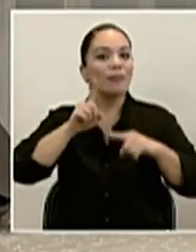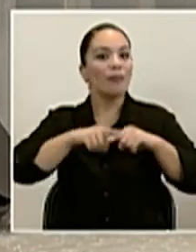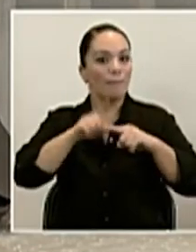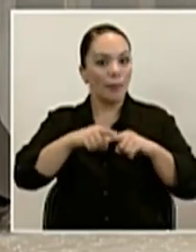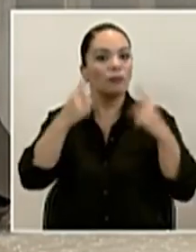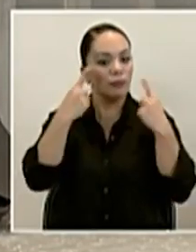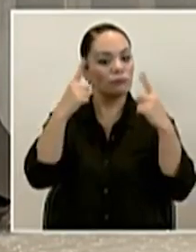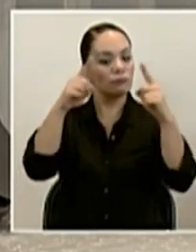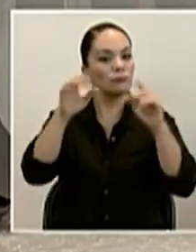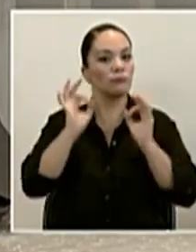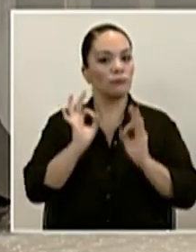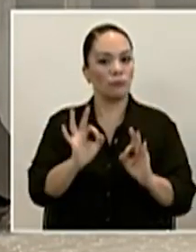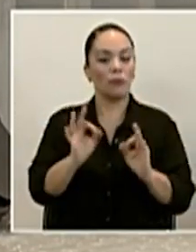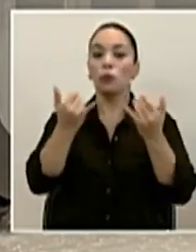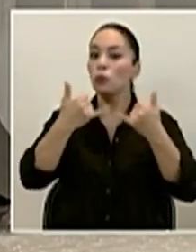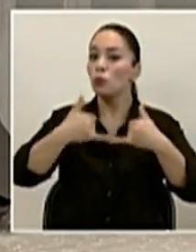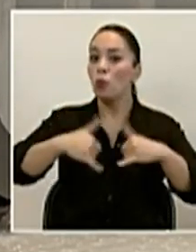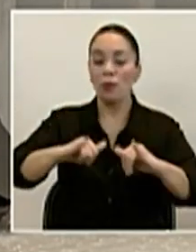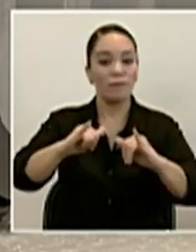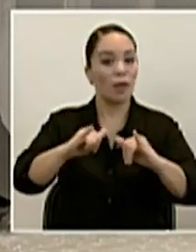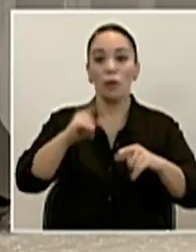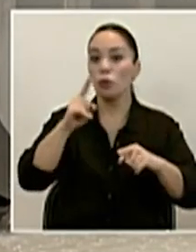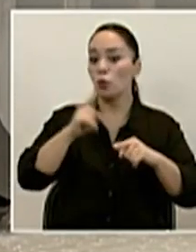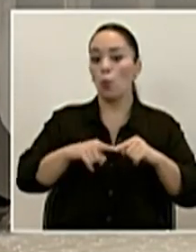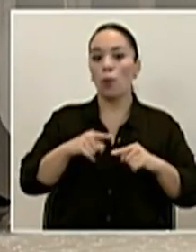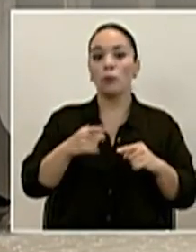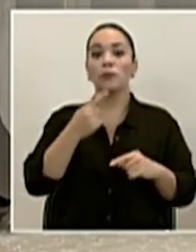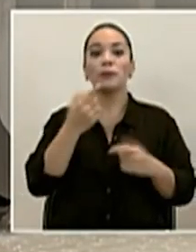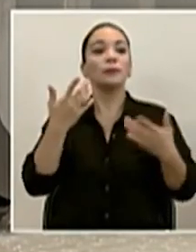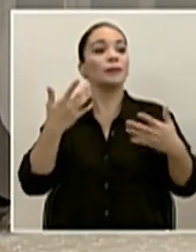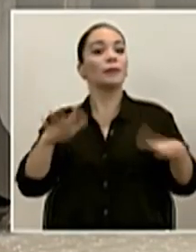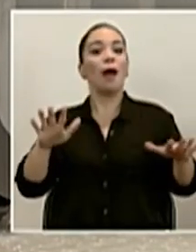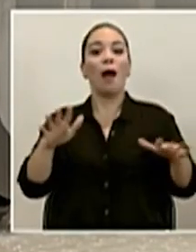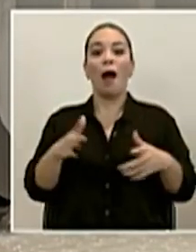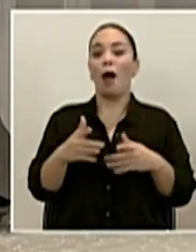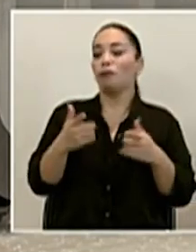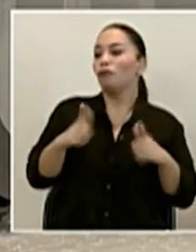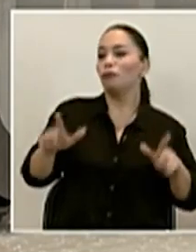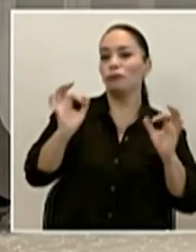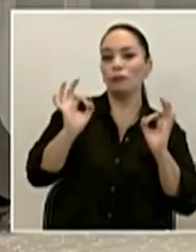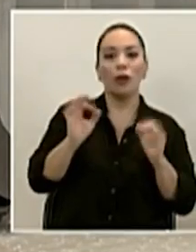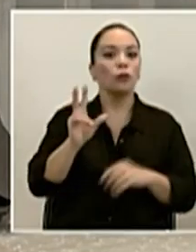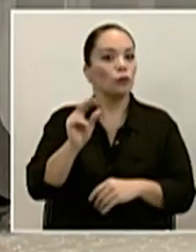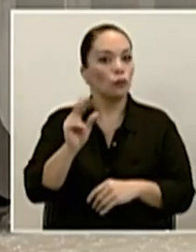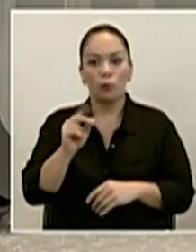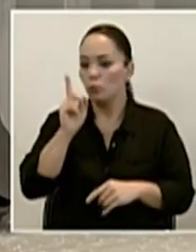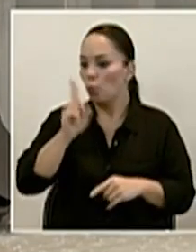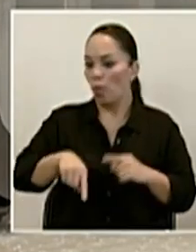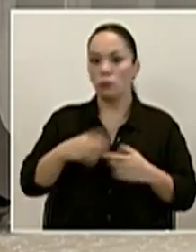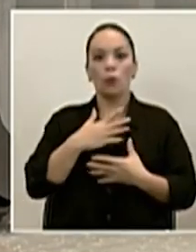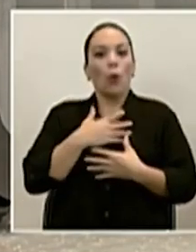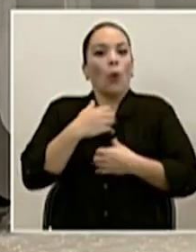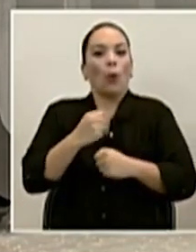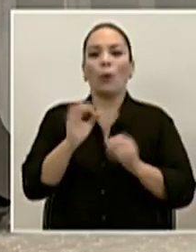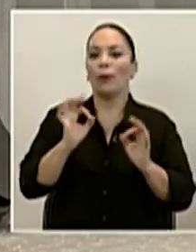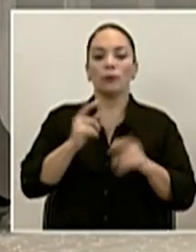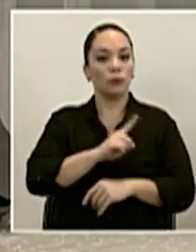éxito. Todavía no podemos cantar victoria. No podemos confiarnos. Jamás.